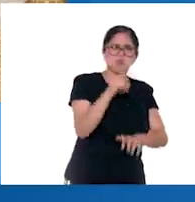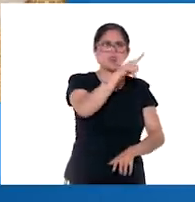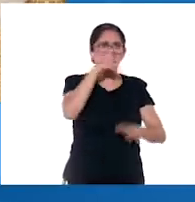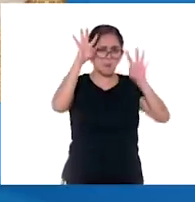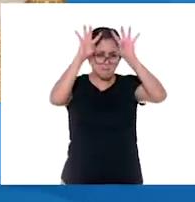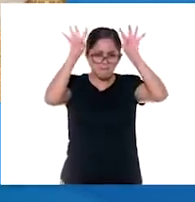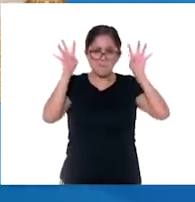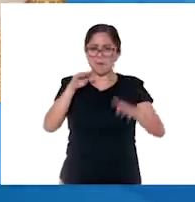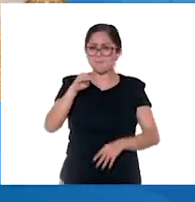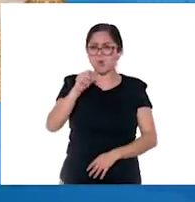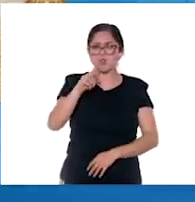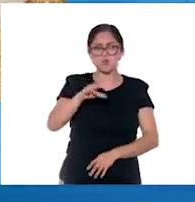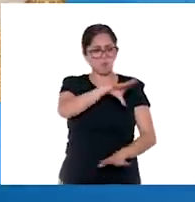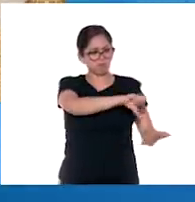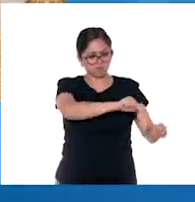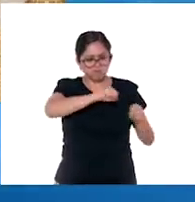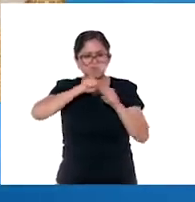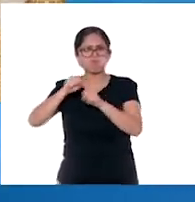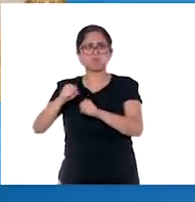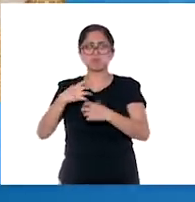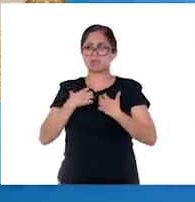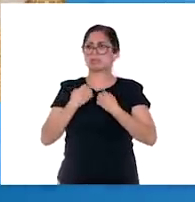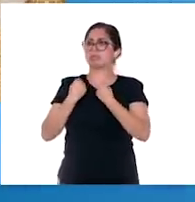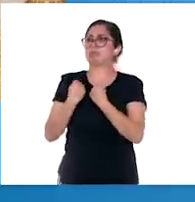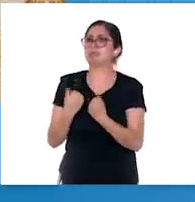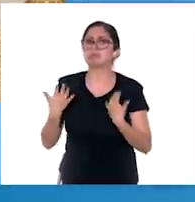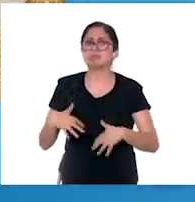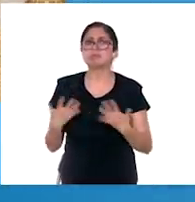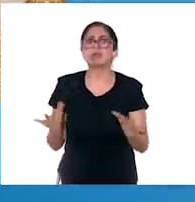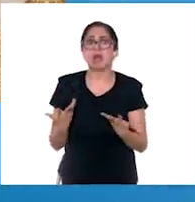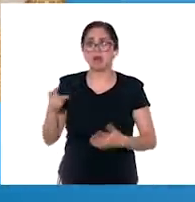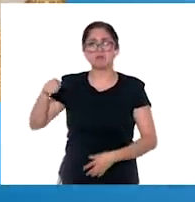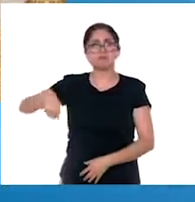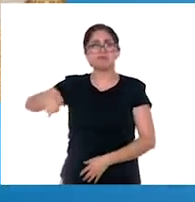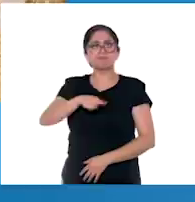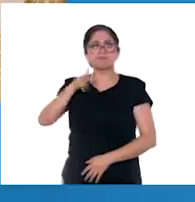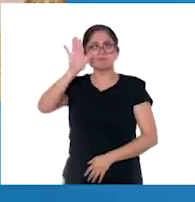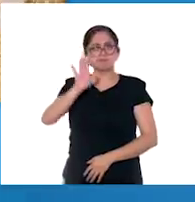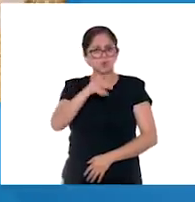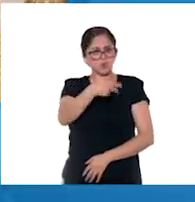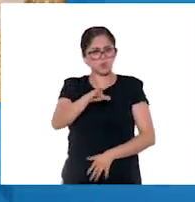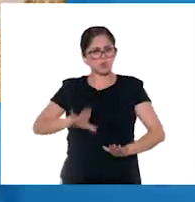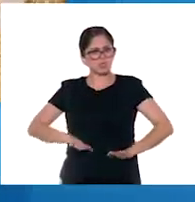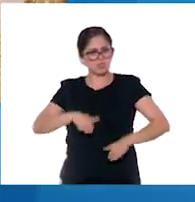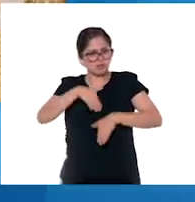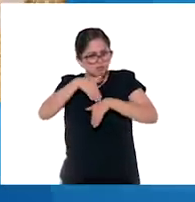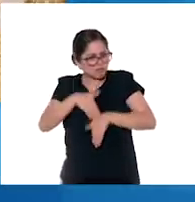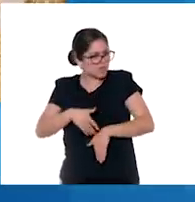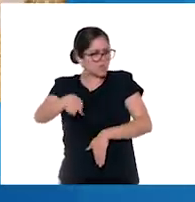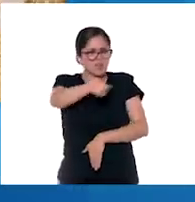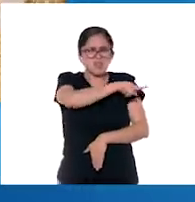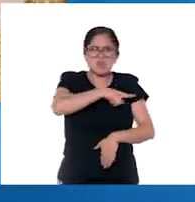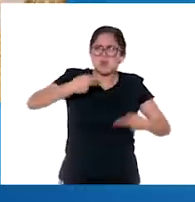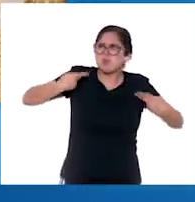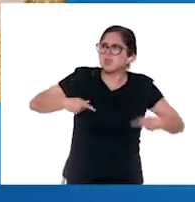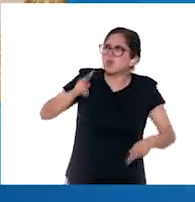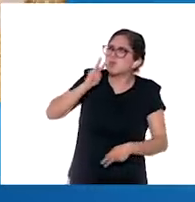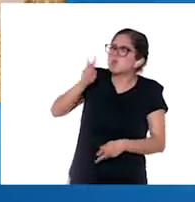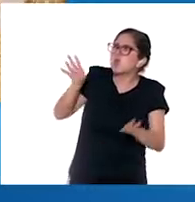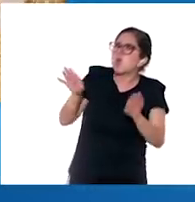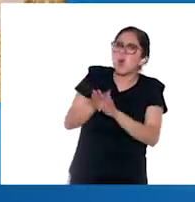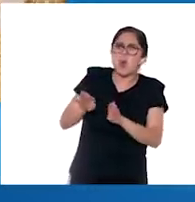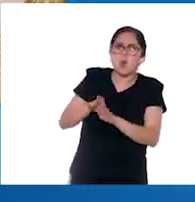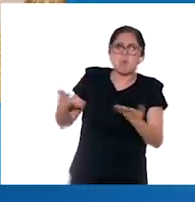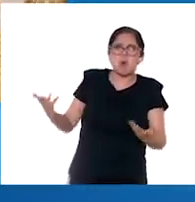Moctezuma. Moctezuma, temeroso de los españoles, optó por una actitud sumisa. Eso enfureció al pueblo, pero era tal su respeto hacia el